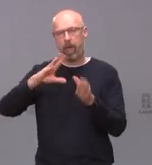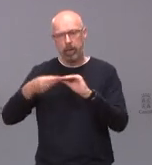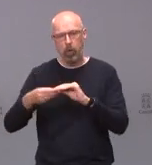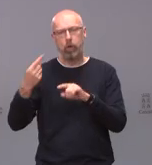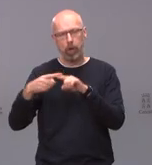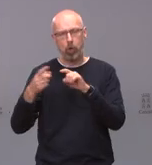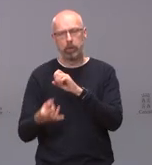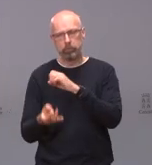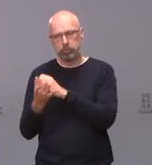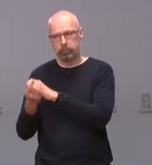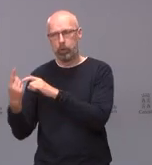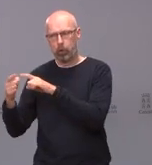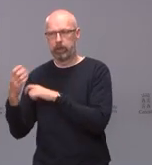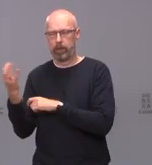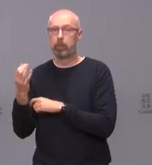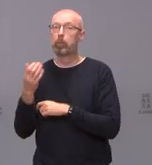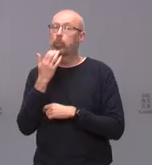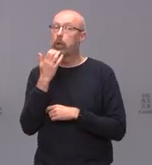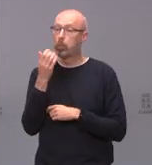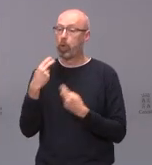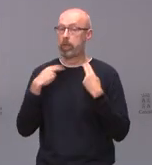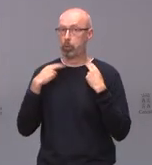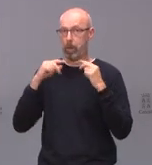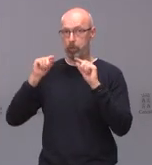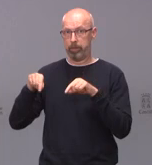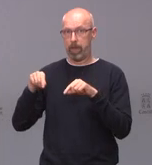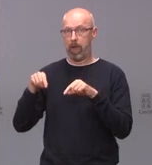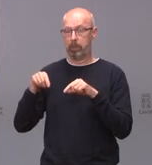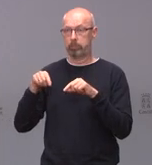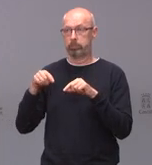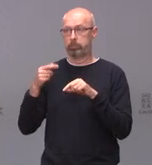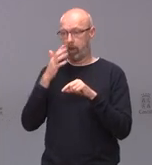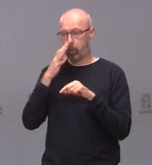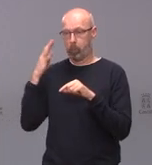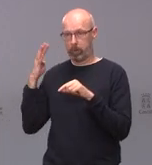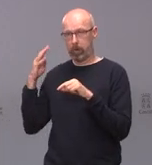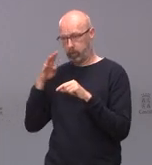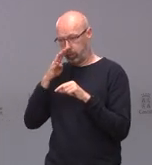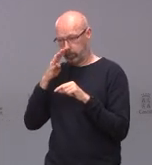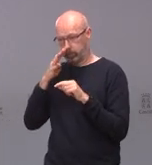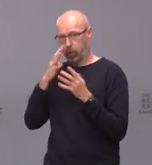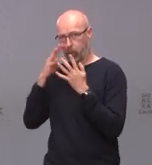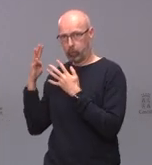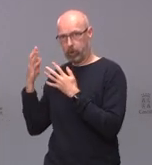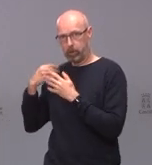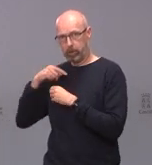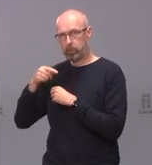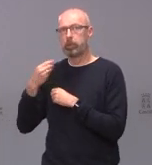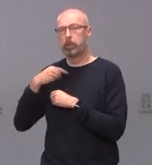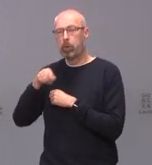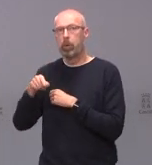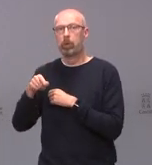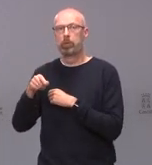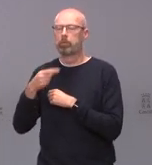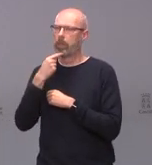de hecho la diputación provincial lleva ya desde la legislatura pasada y esta legislatura en conversaciones que yo he tenido con el presidente y es